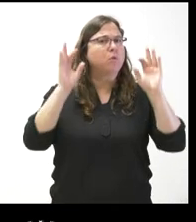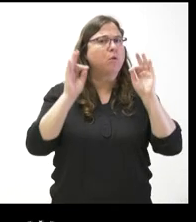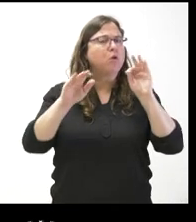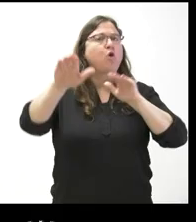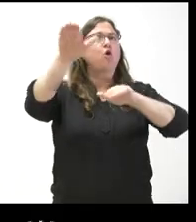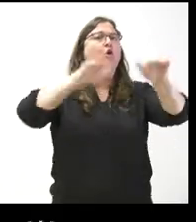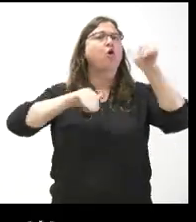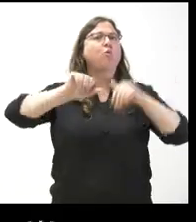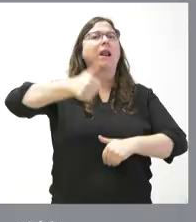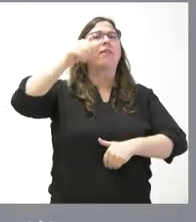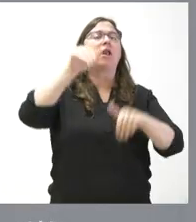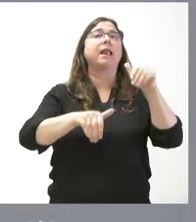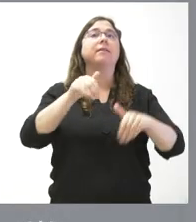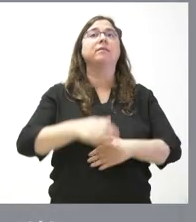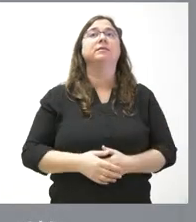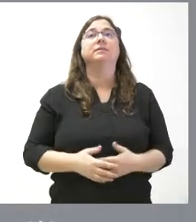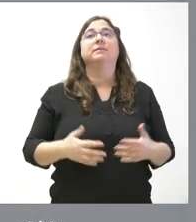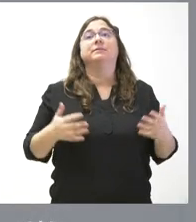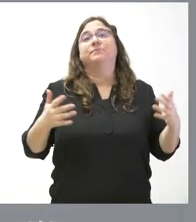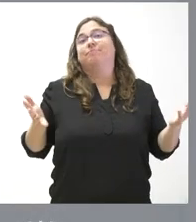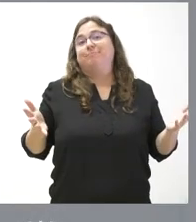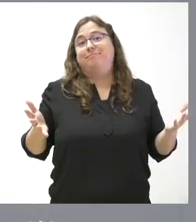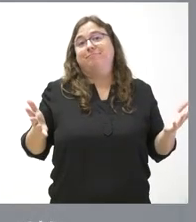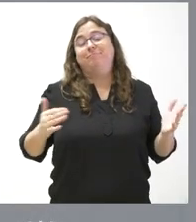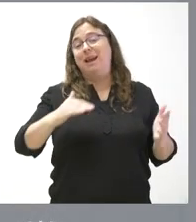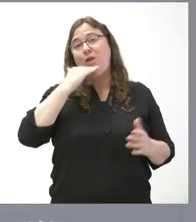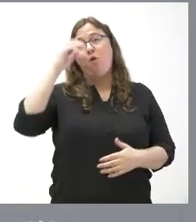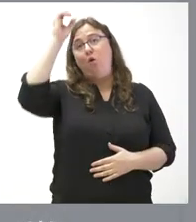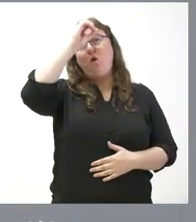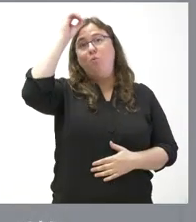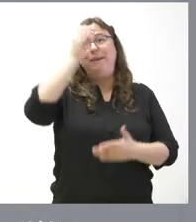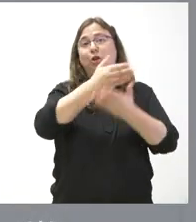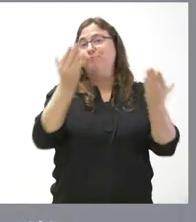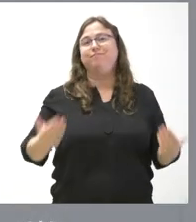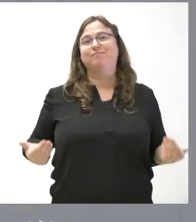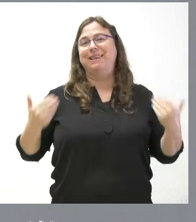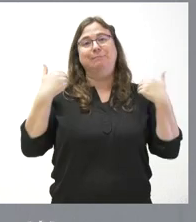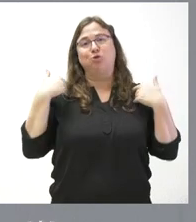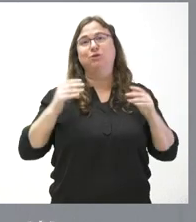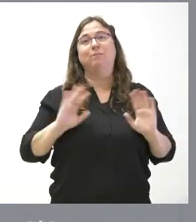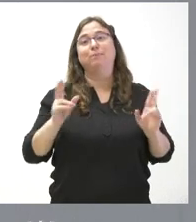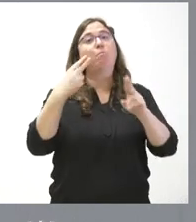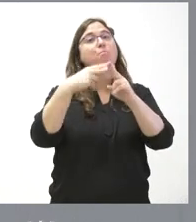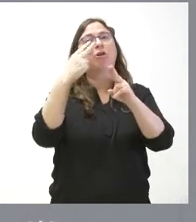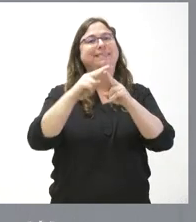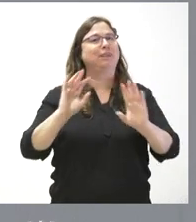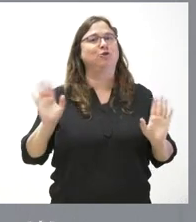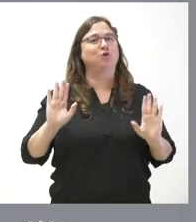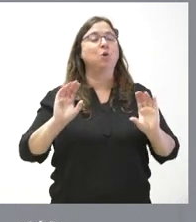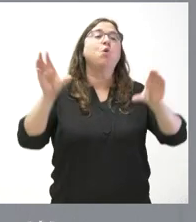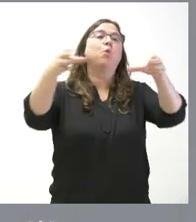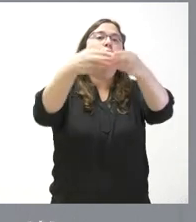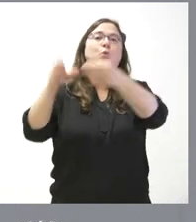elecciones nacionales? Pues eso es algo que tienen que valorar los responsables políticos en los partidos